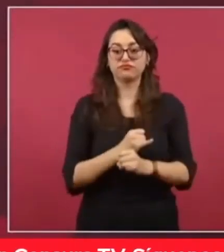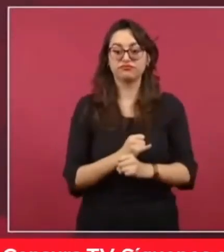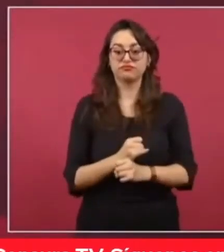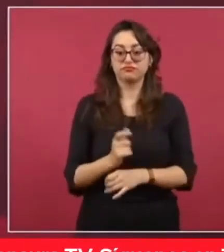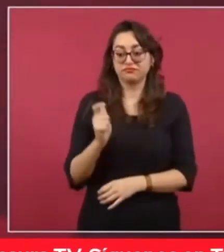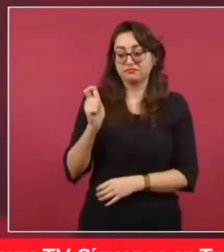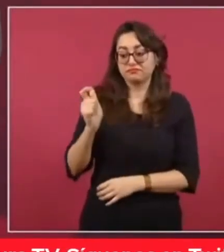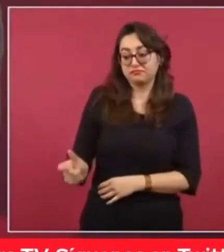Pero yo no puedo hacer toda la investigación.